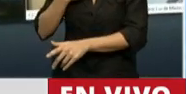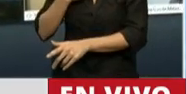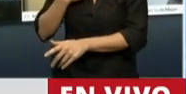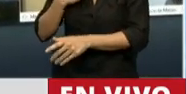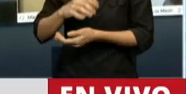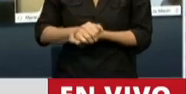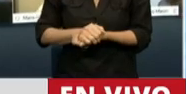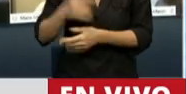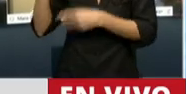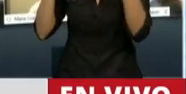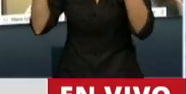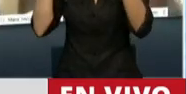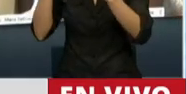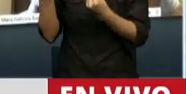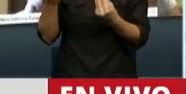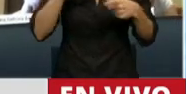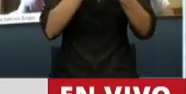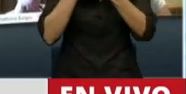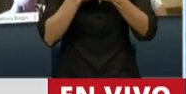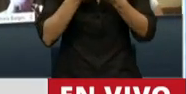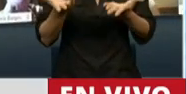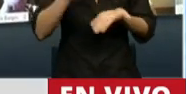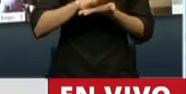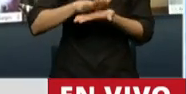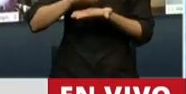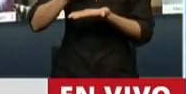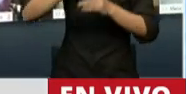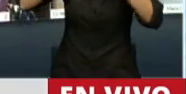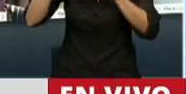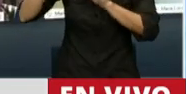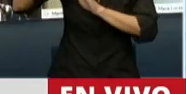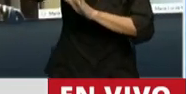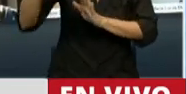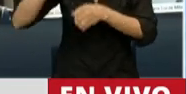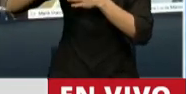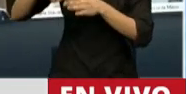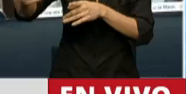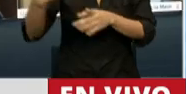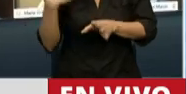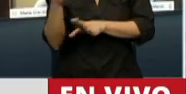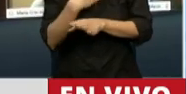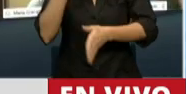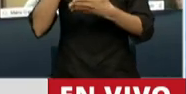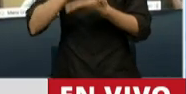que le preocupaba que la discusión sobre la reestructuración de la deuda sea solamente en términos financieros. Y tiene razón.